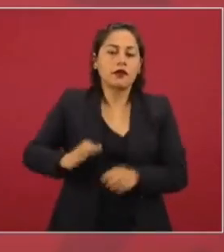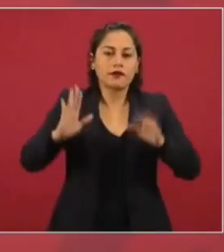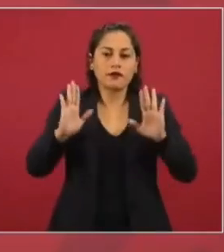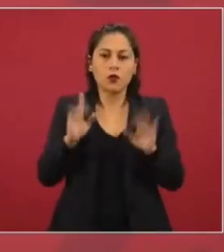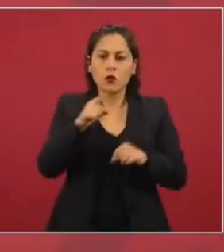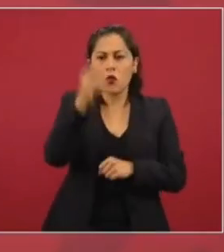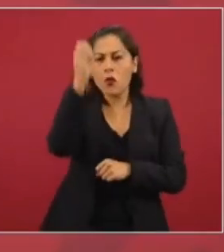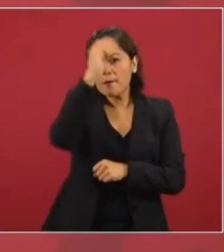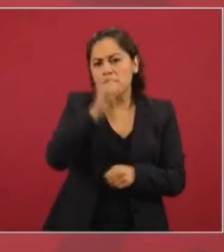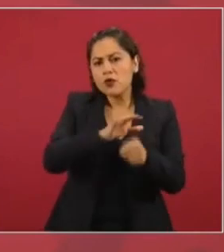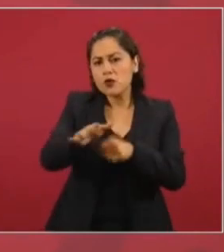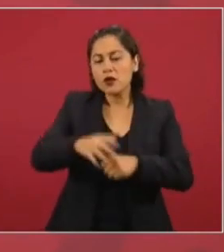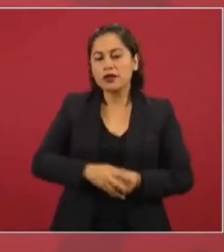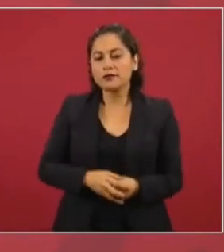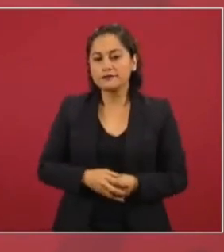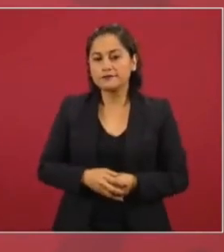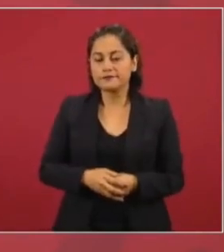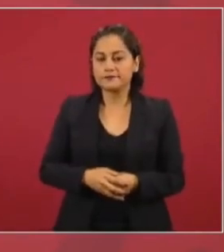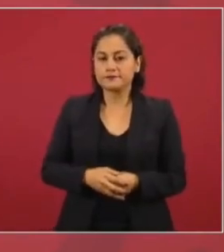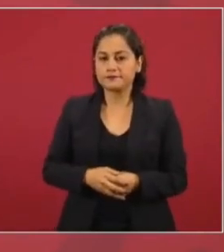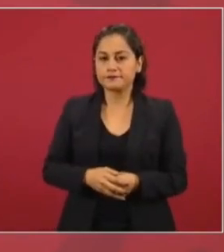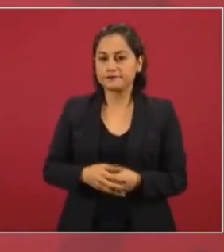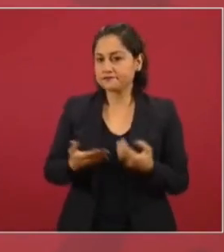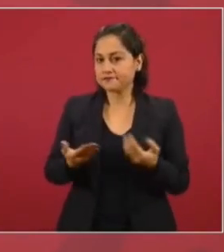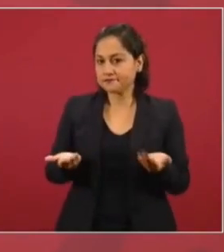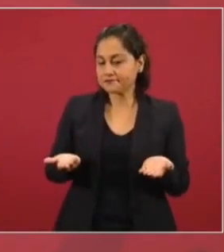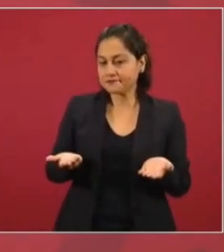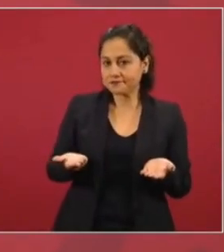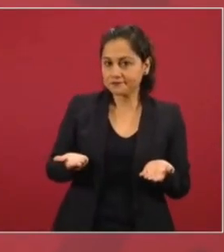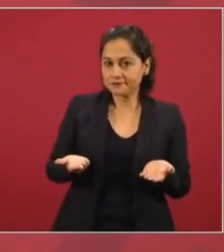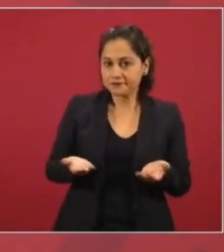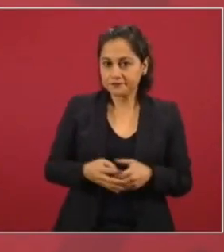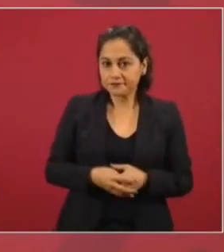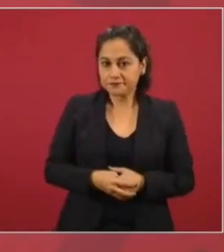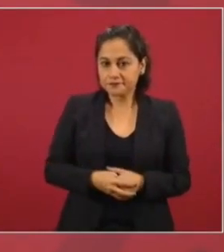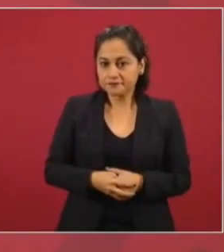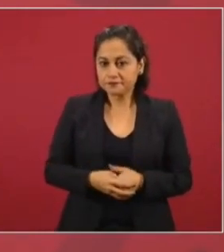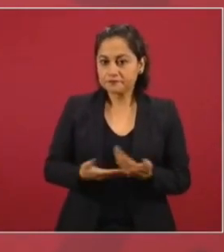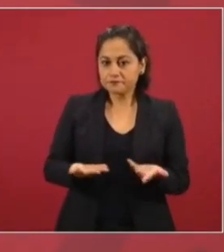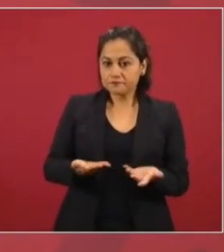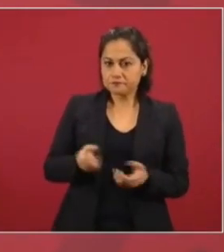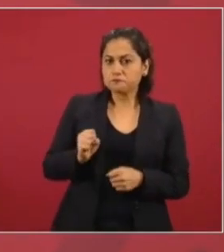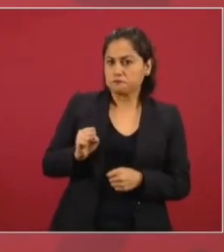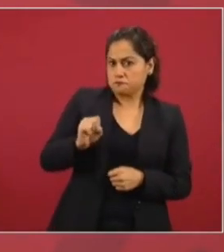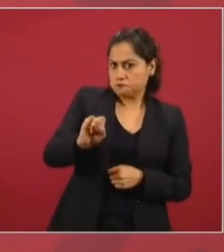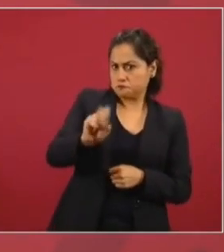es cierto.